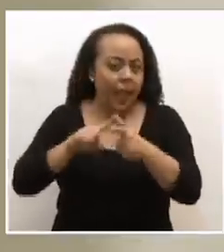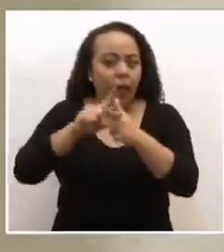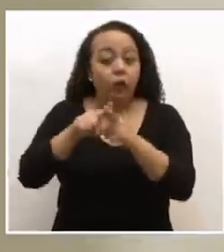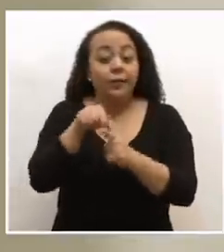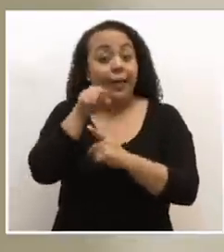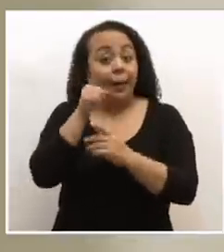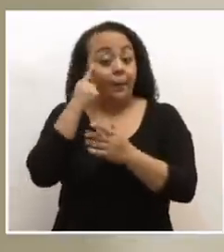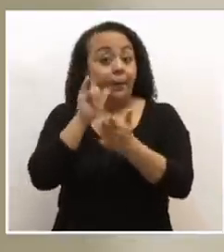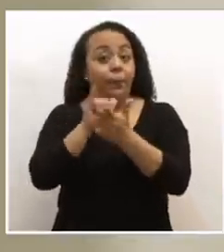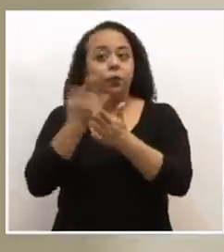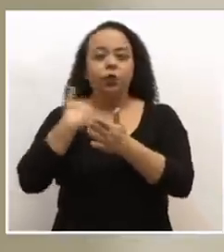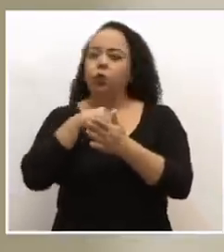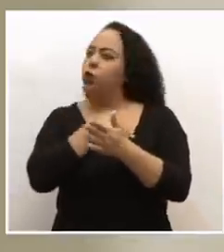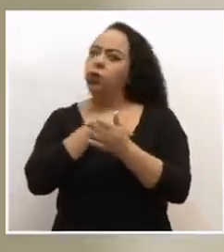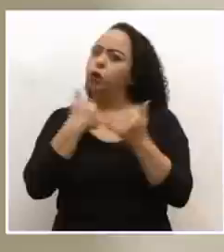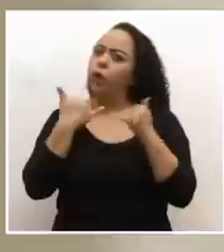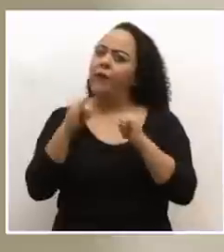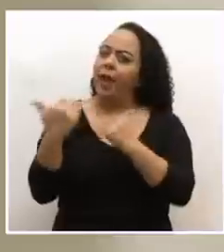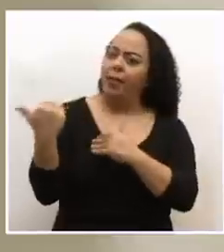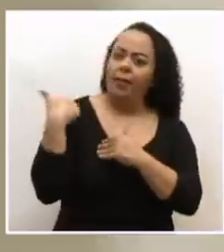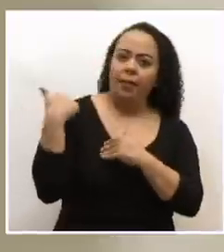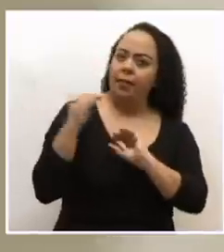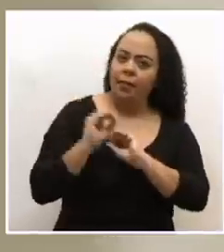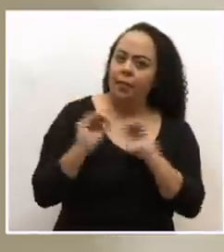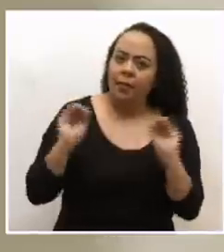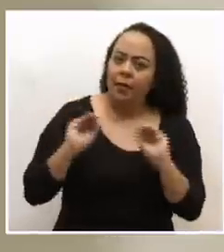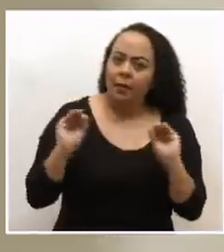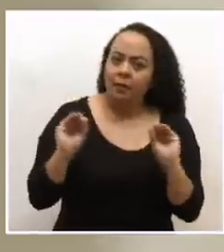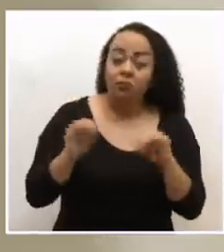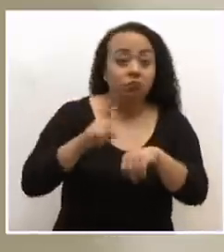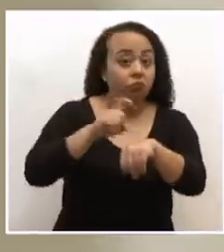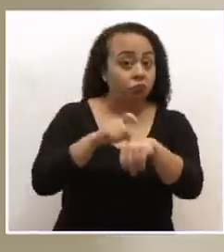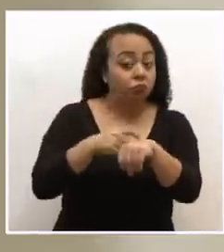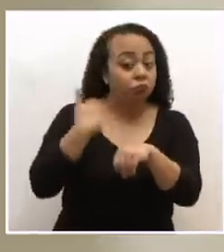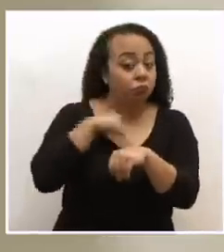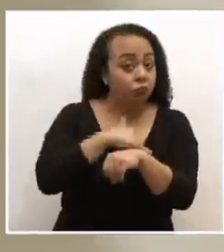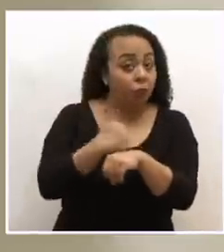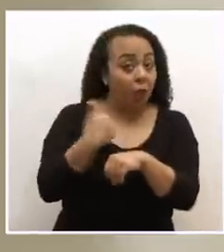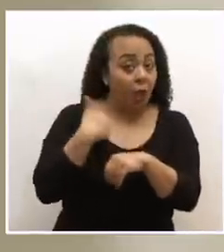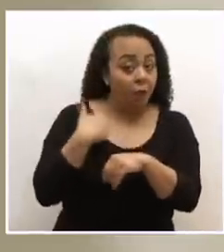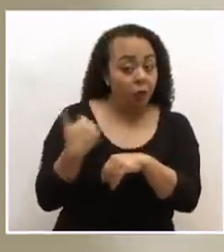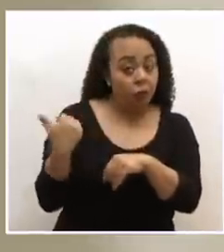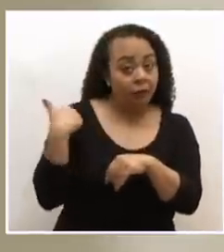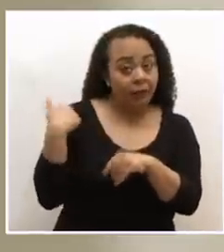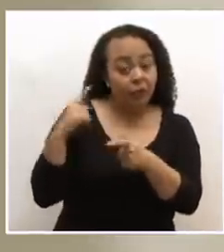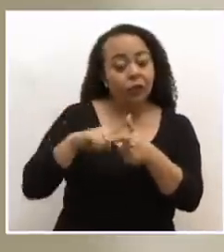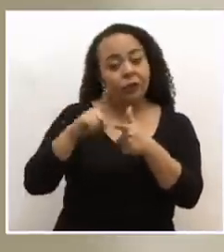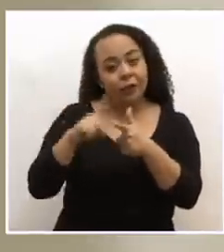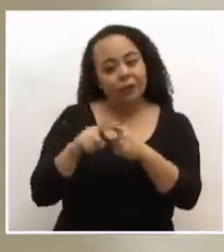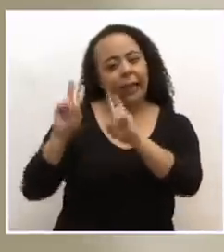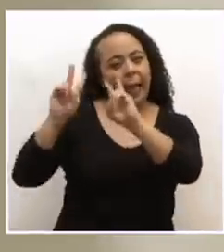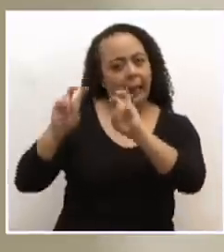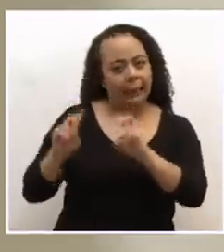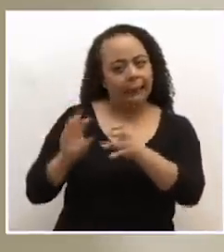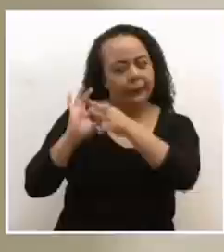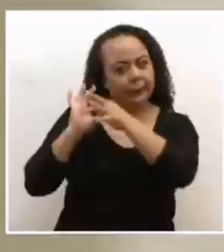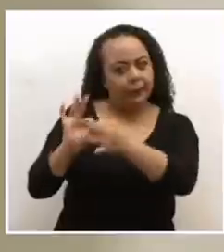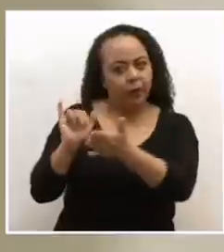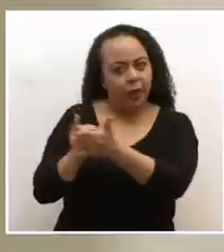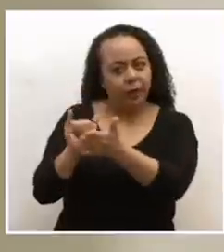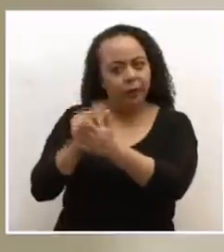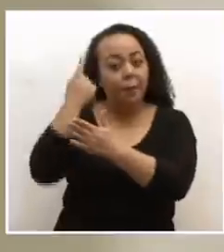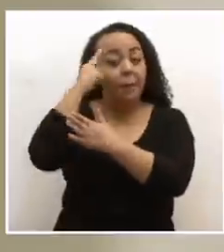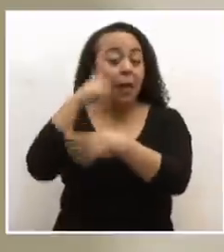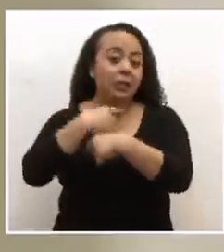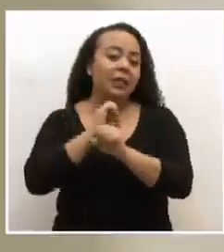que en ese sentido, pues no hemos sido todavía notificados. El momento que detengamos esa notificación, pues hará el análisis respectivo para hacer la